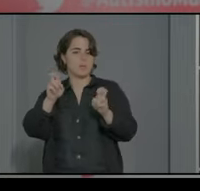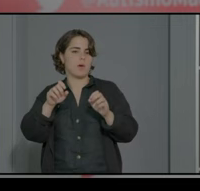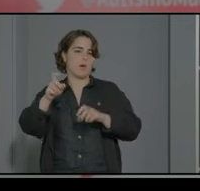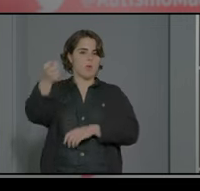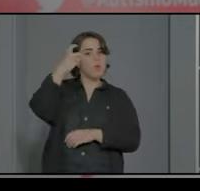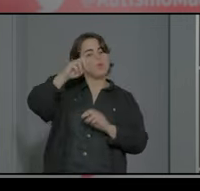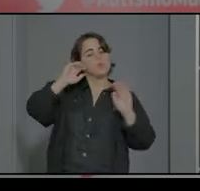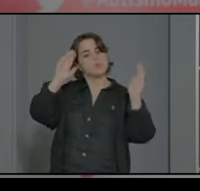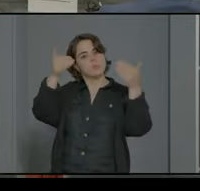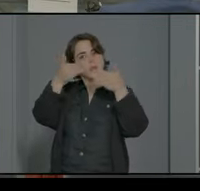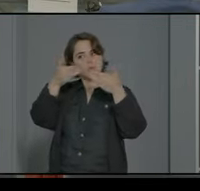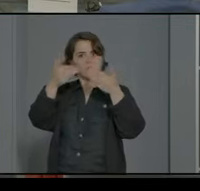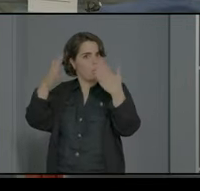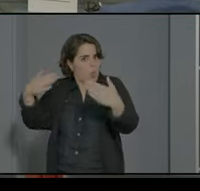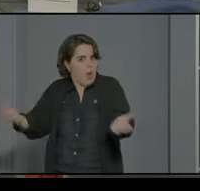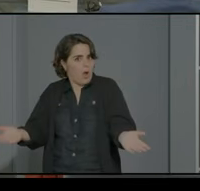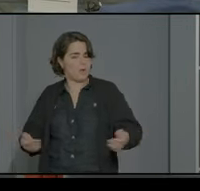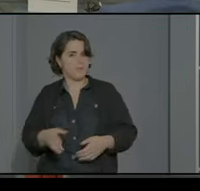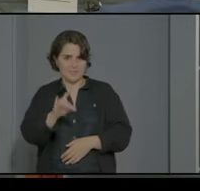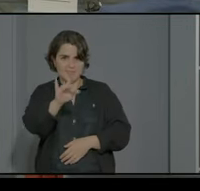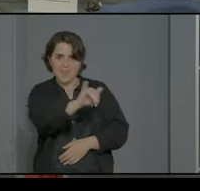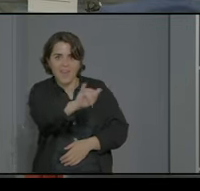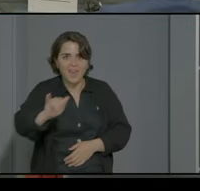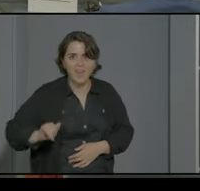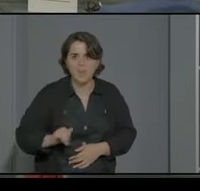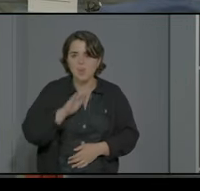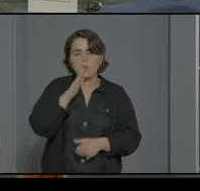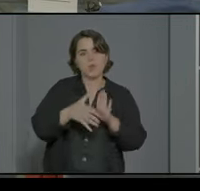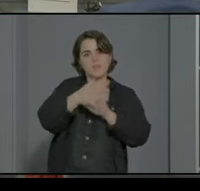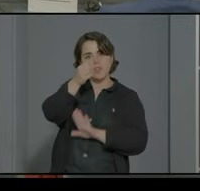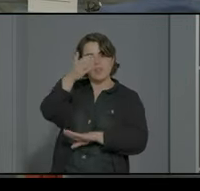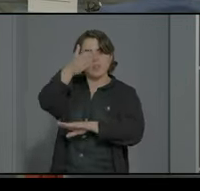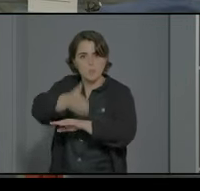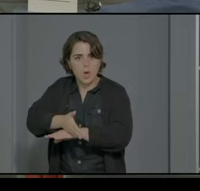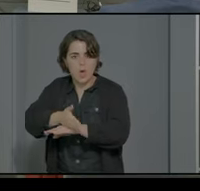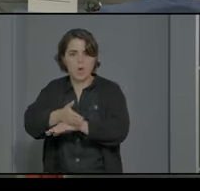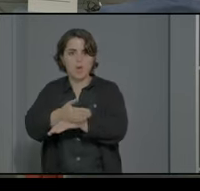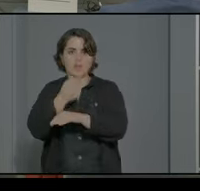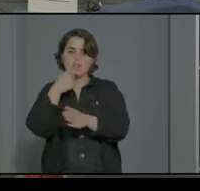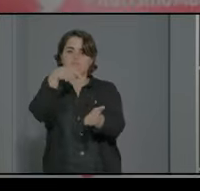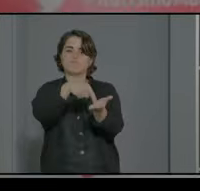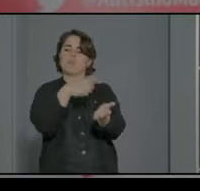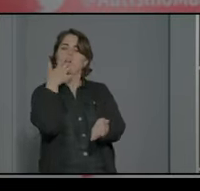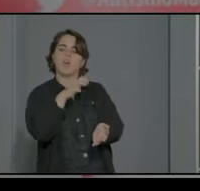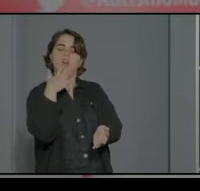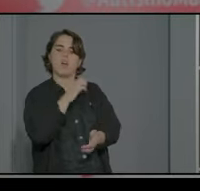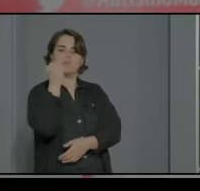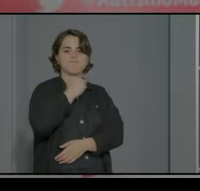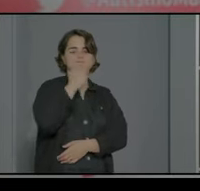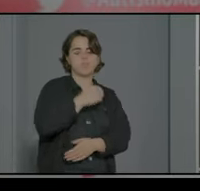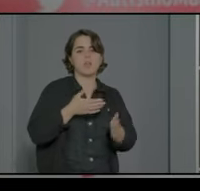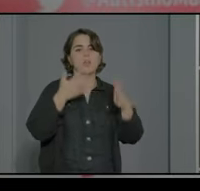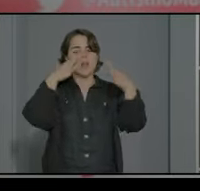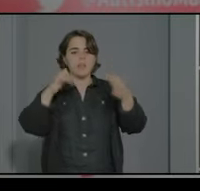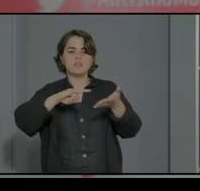no, no, no no existen sí, sí sí existen porque a la federación llegan poniéndonos las quejas lo que no existe es un